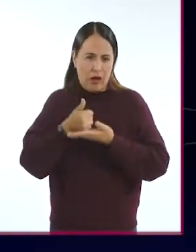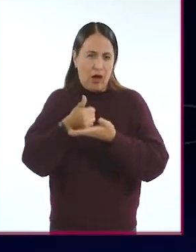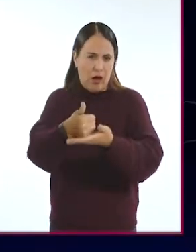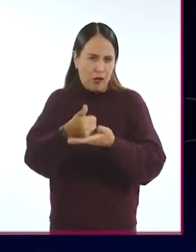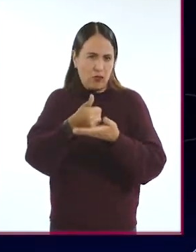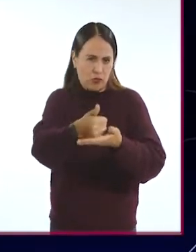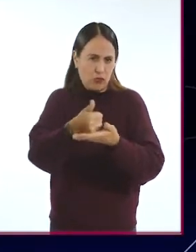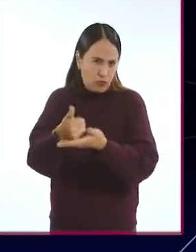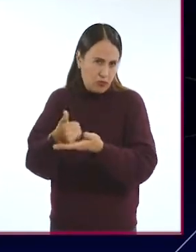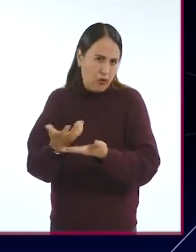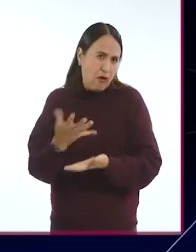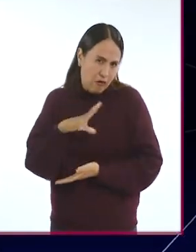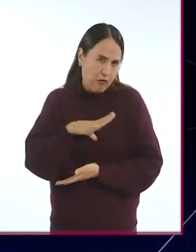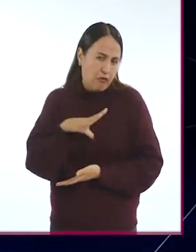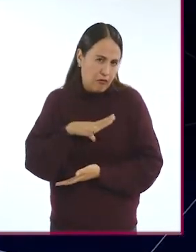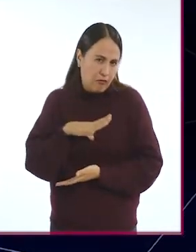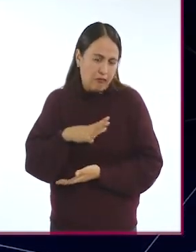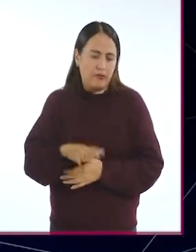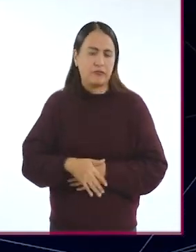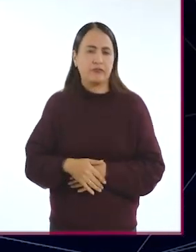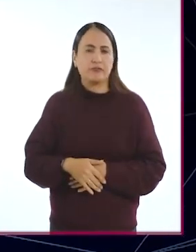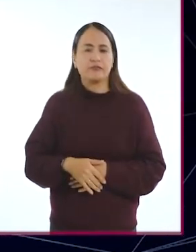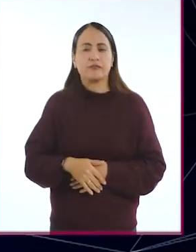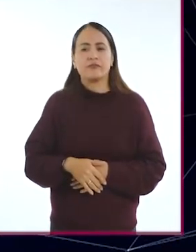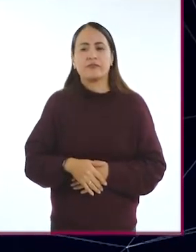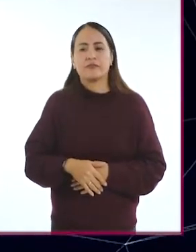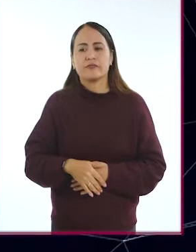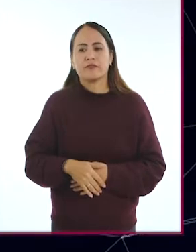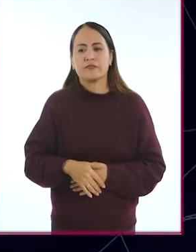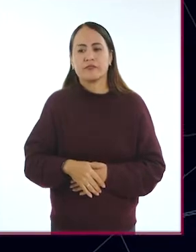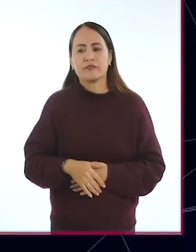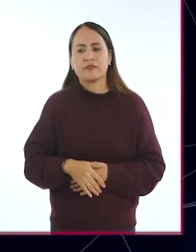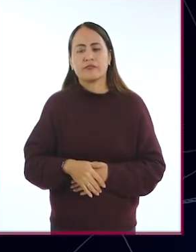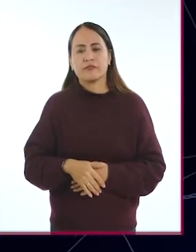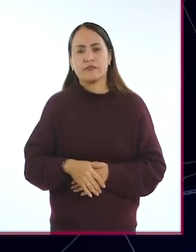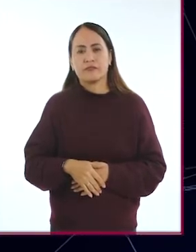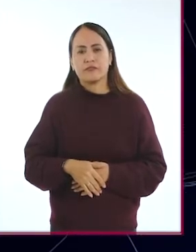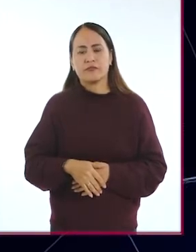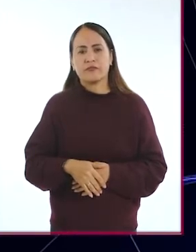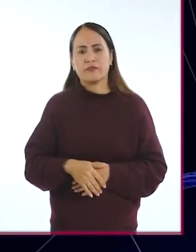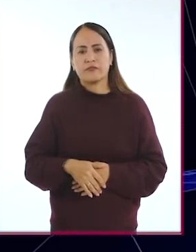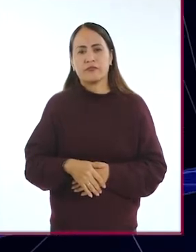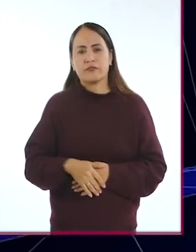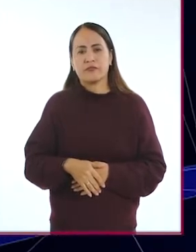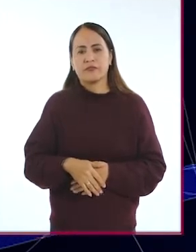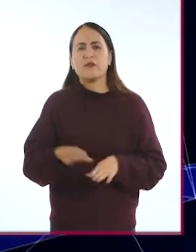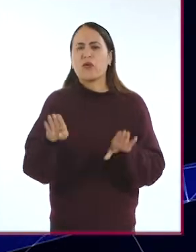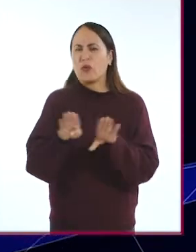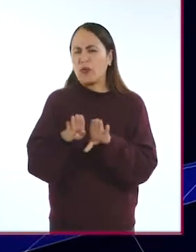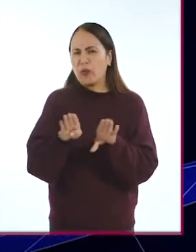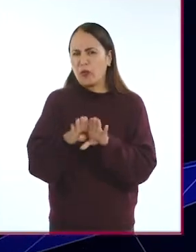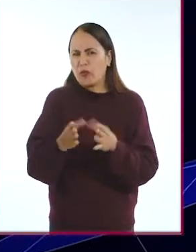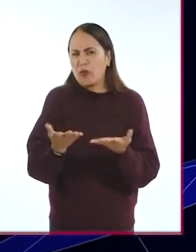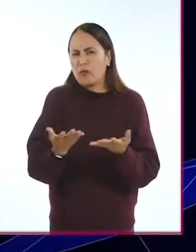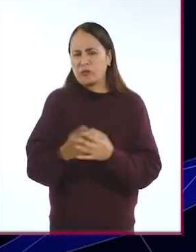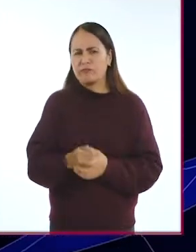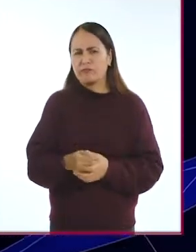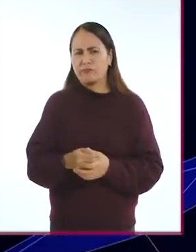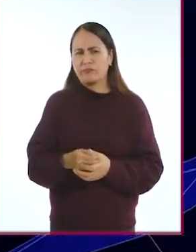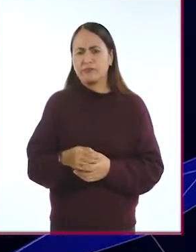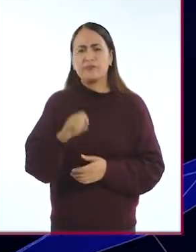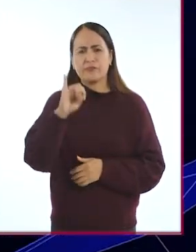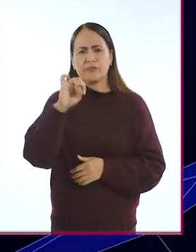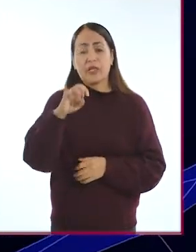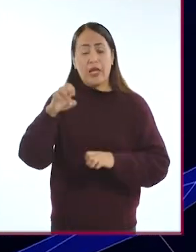para estas personas. ¿Cómo es esto? Sí,